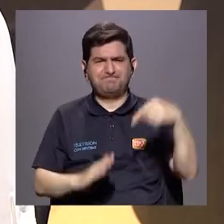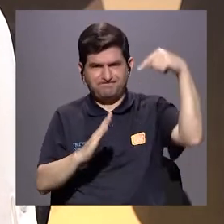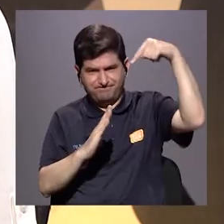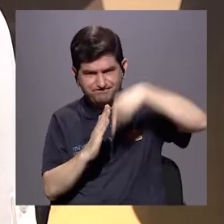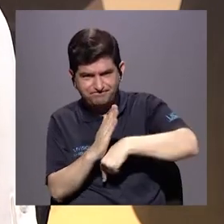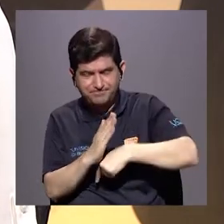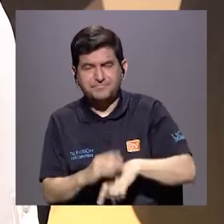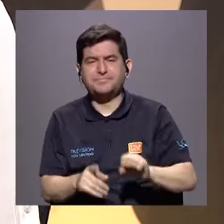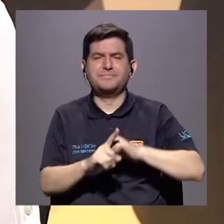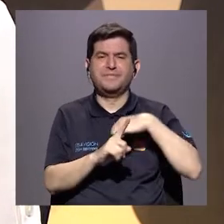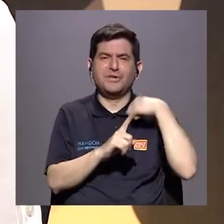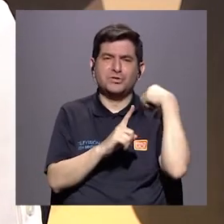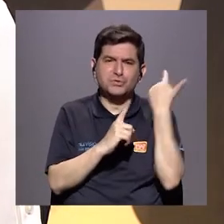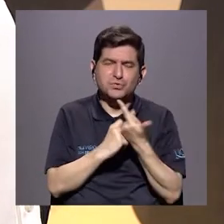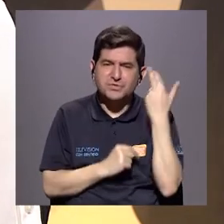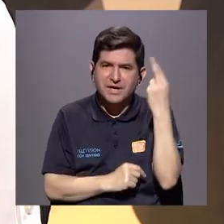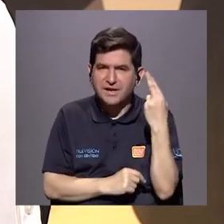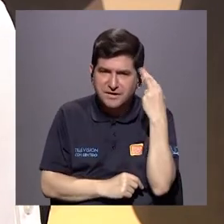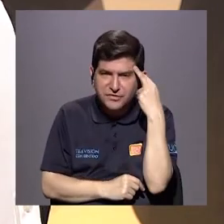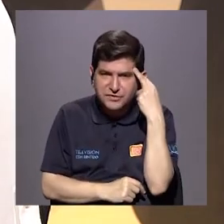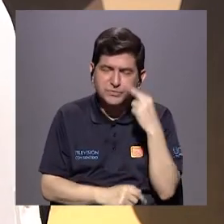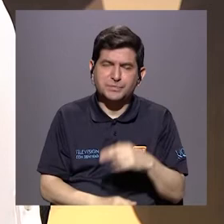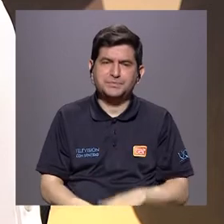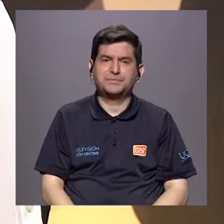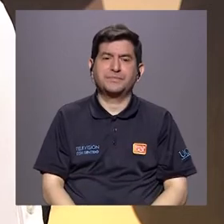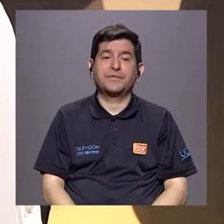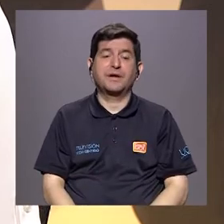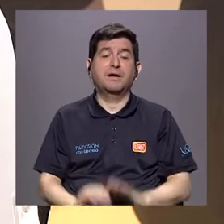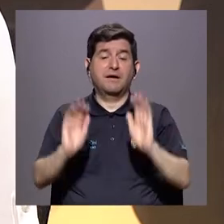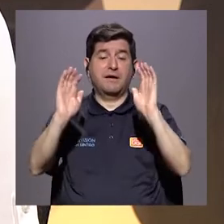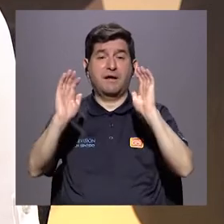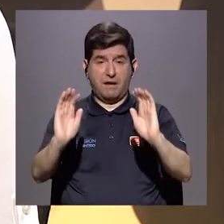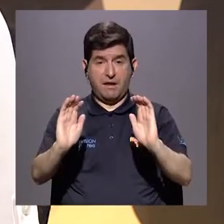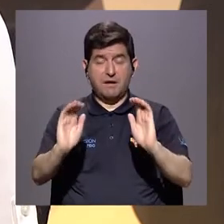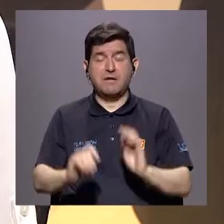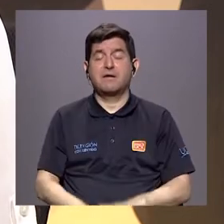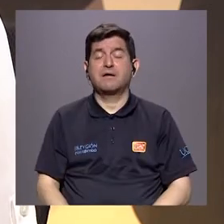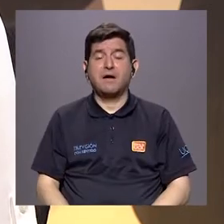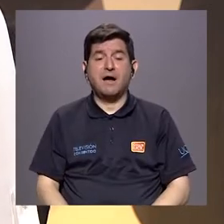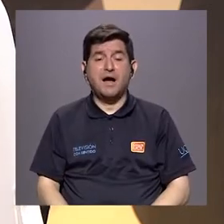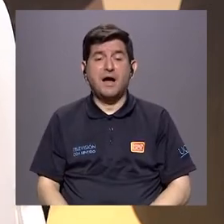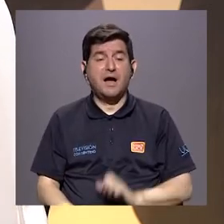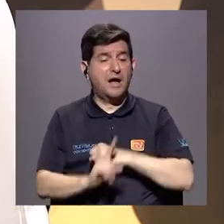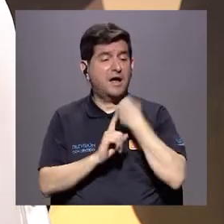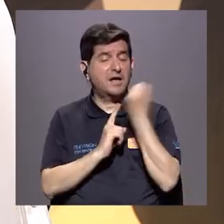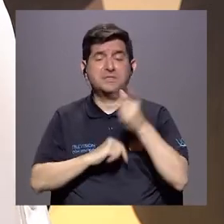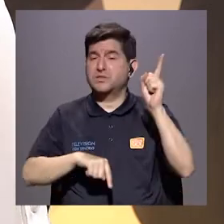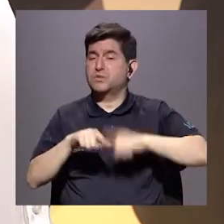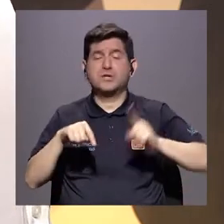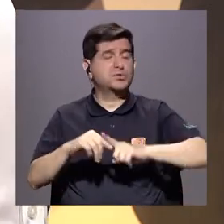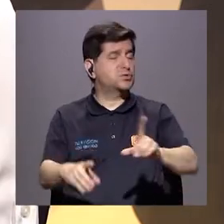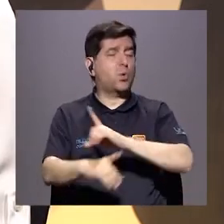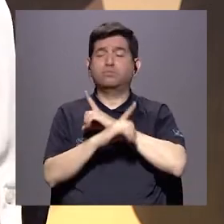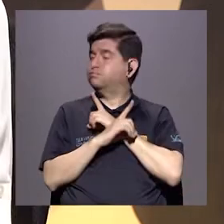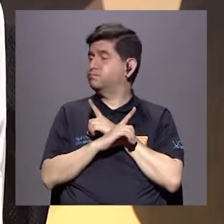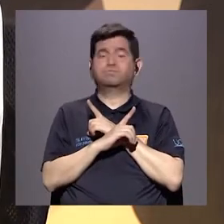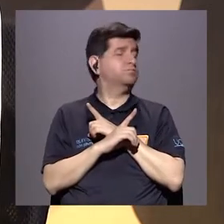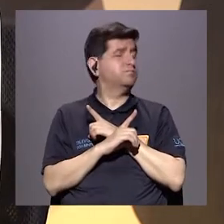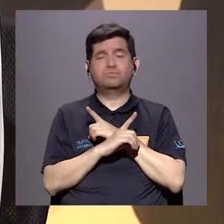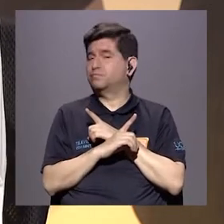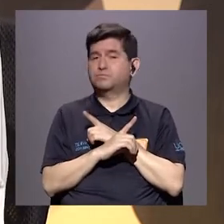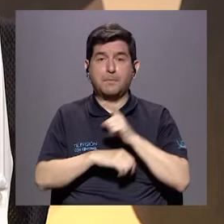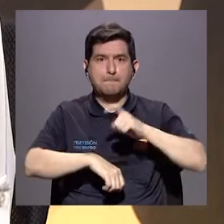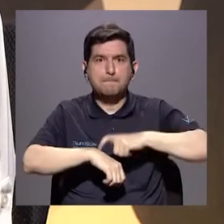a nivel social, ¿por qué razón? Porque el niño está en una condición de indefensión, entonces en